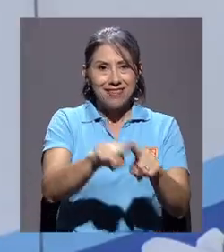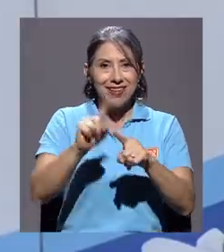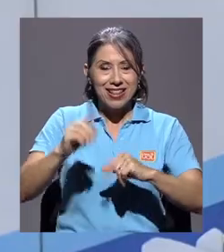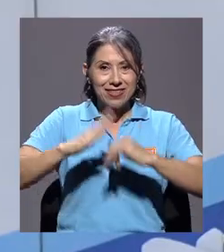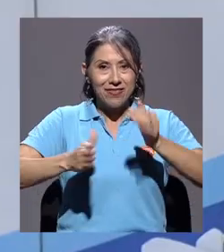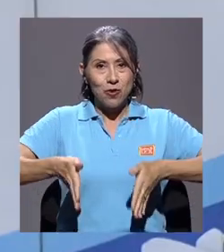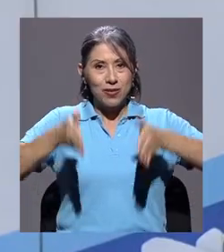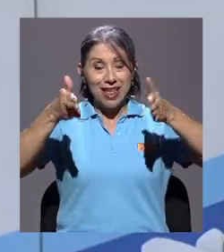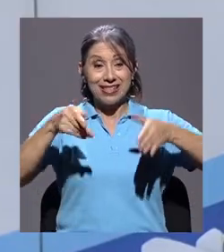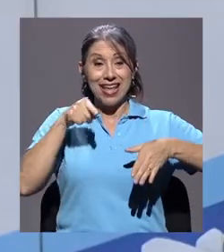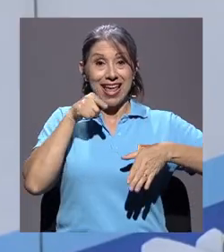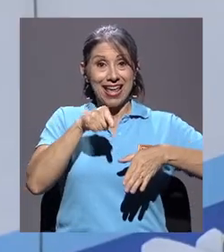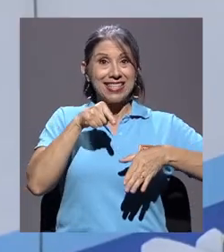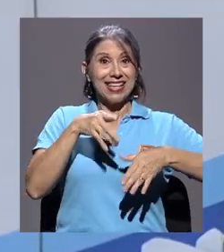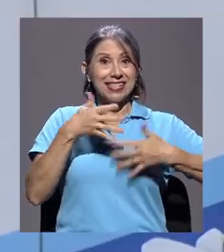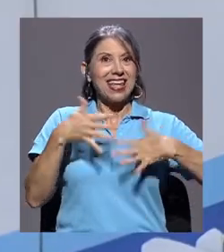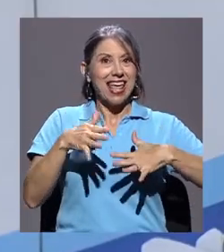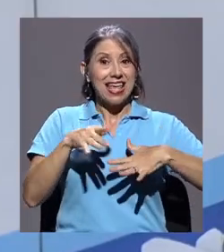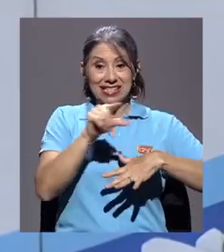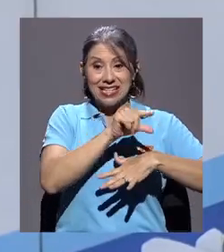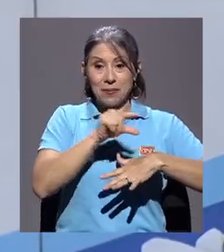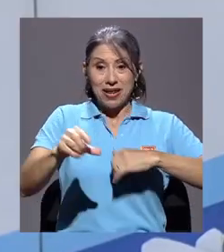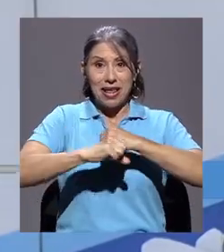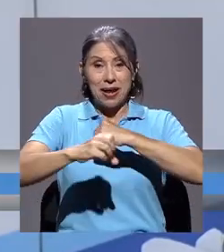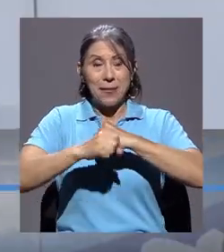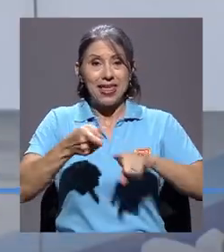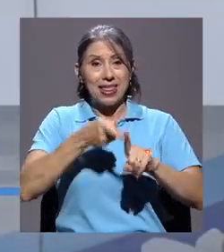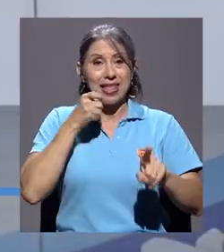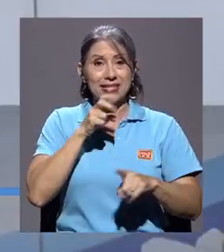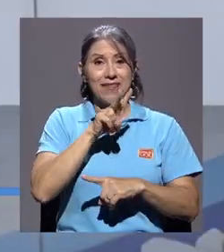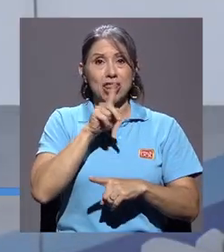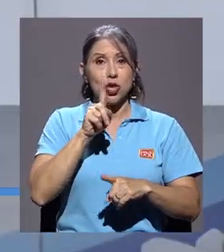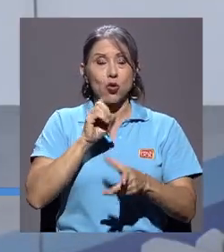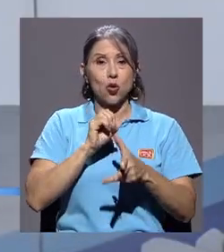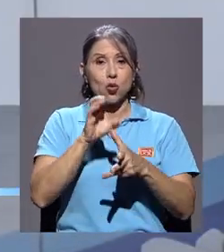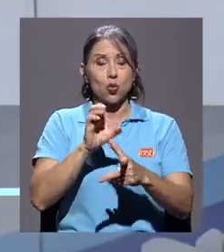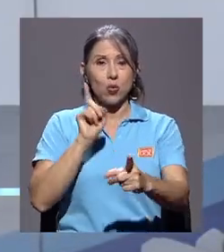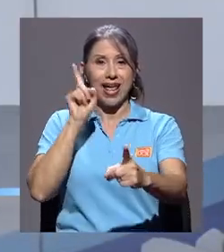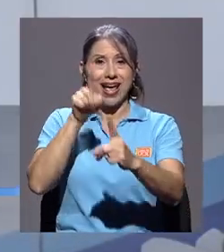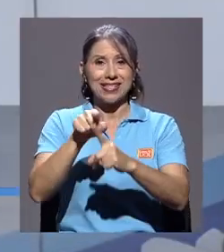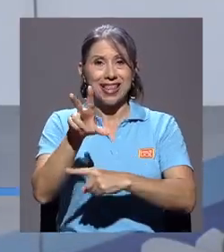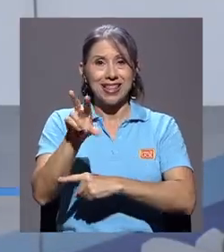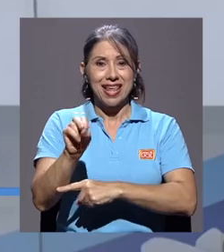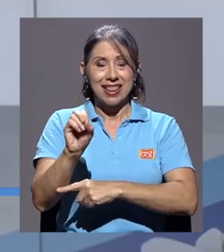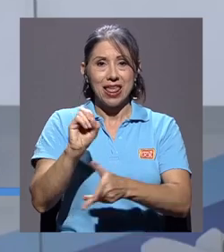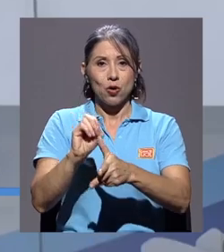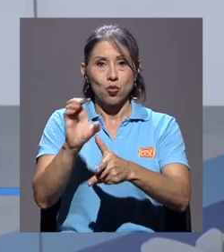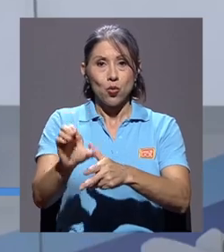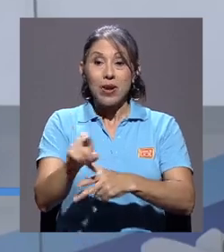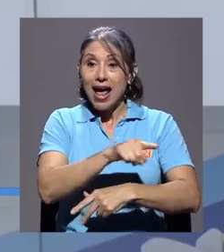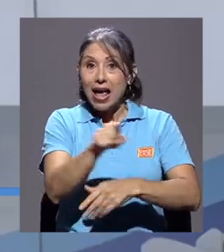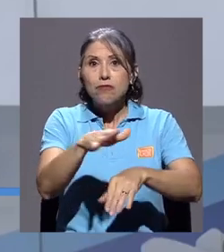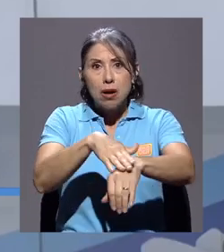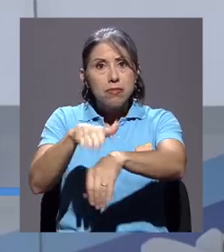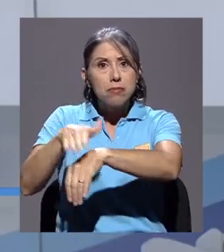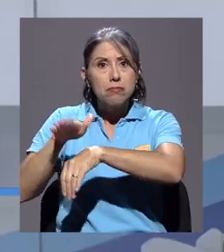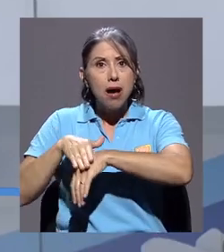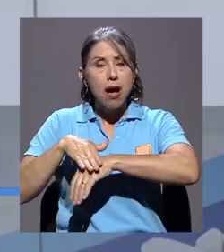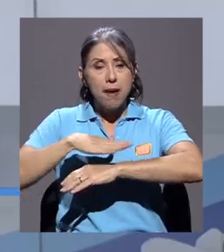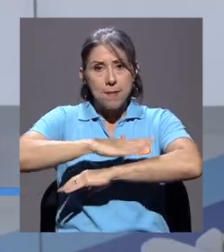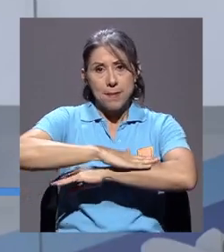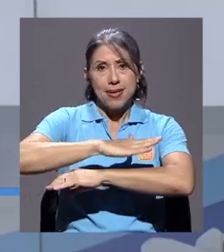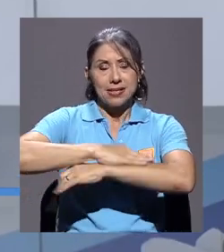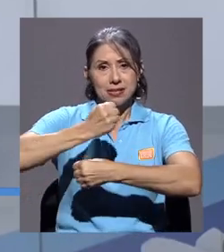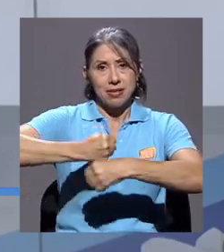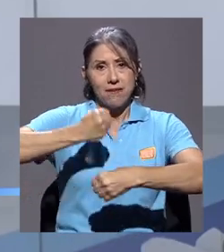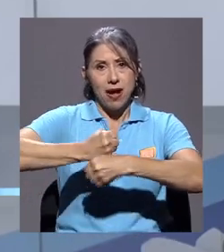en la semana de la campaña electoral, que es del 21 de octubre al 30 de octubre, que se abran mesas de